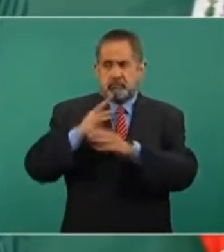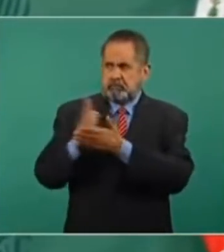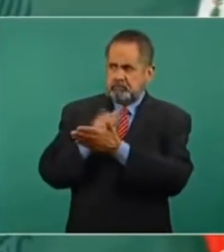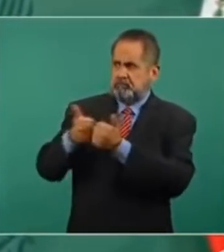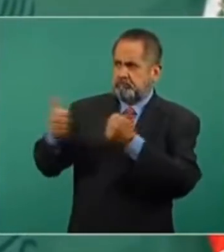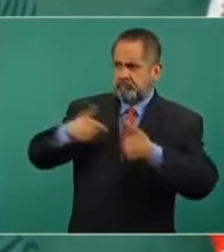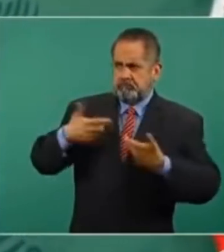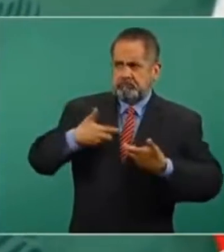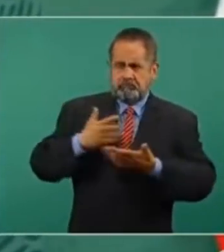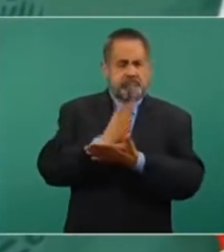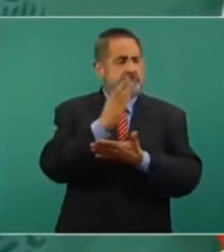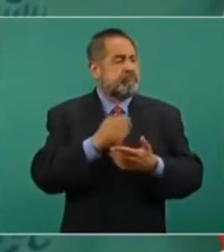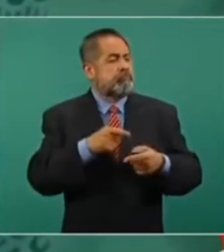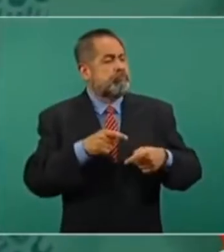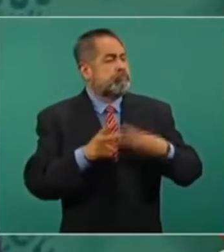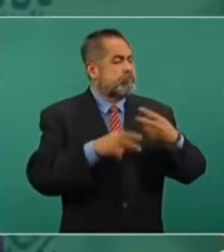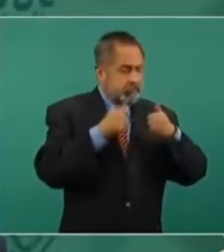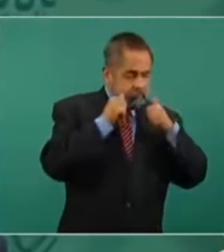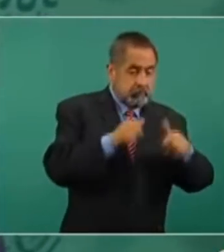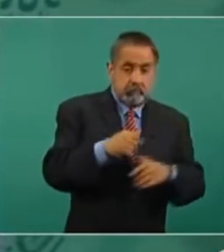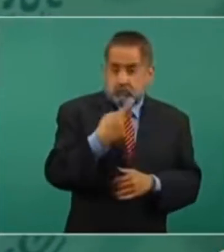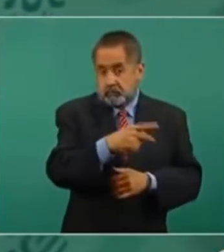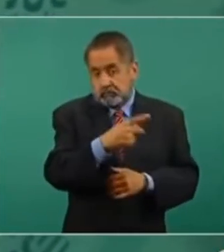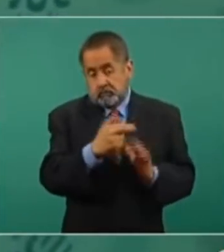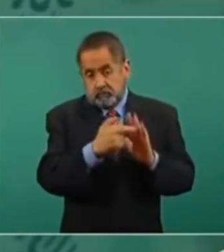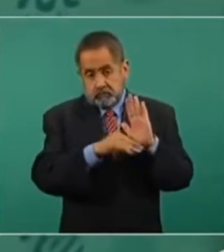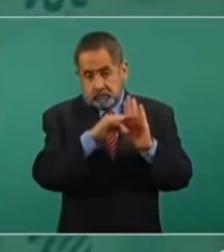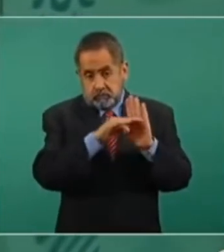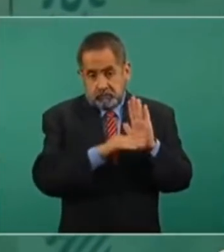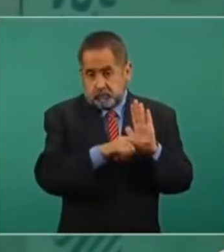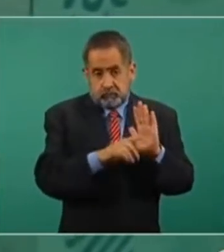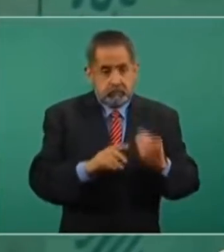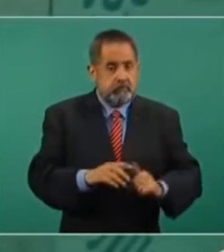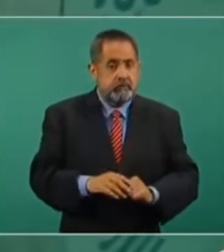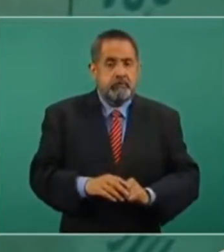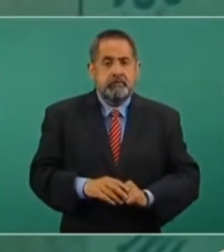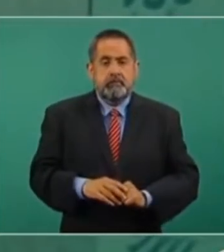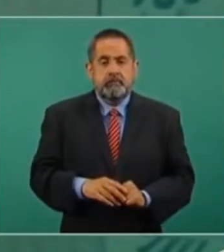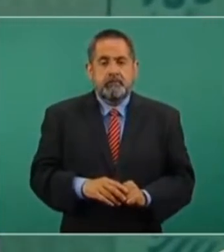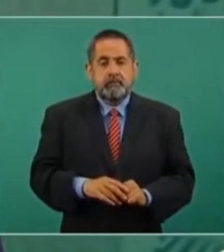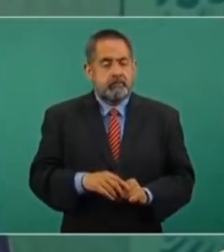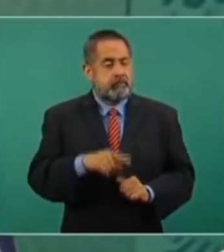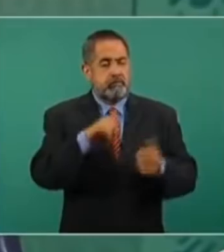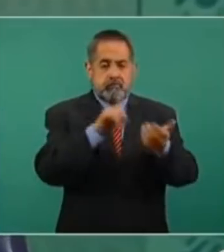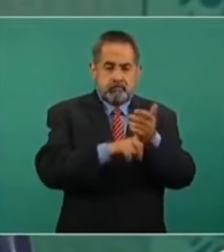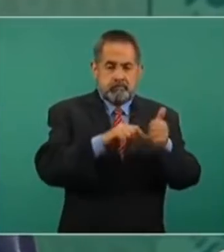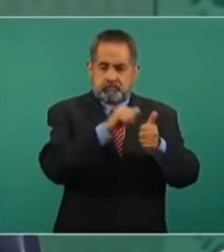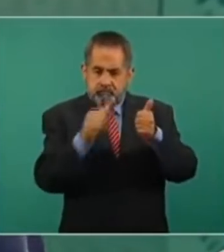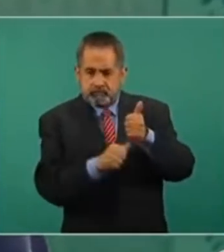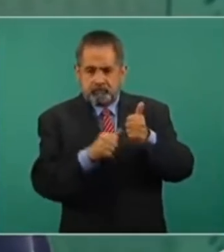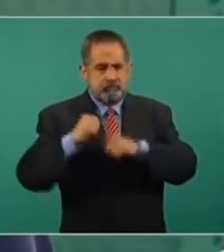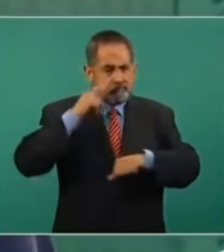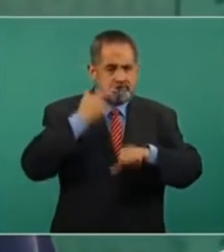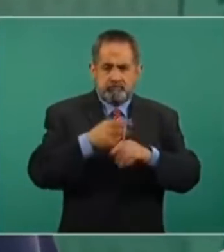y con sus organismos o instituciones